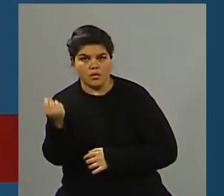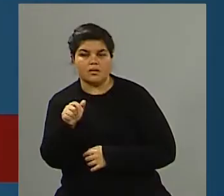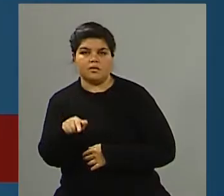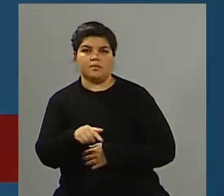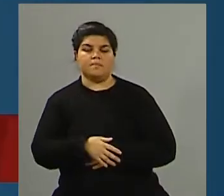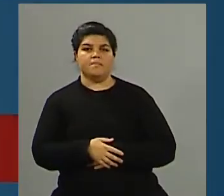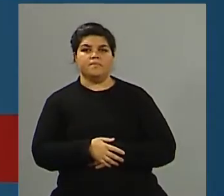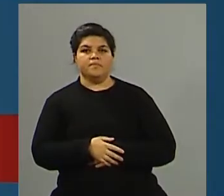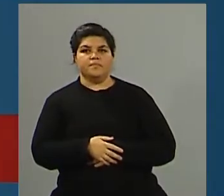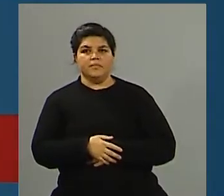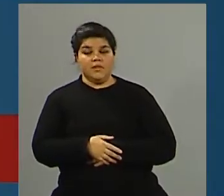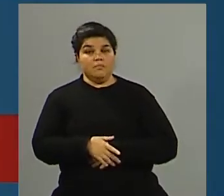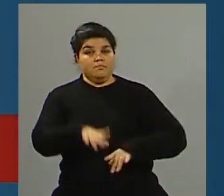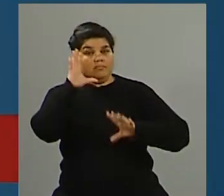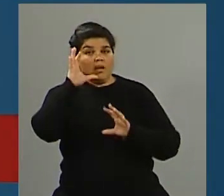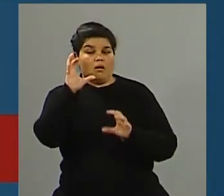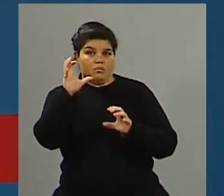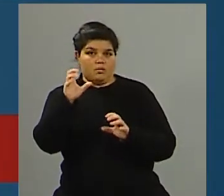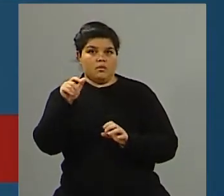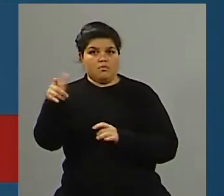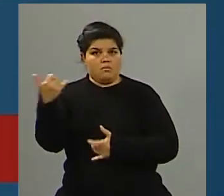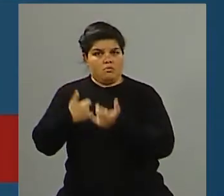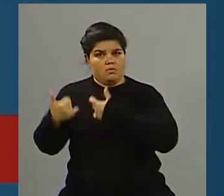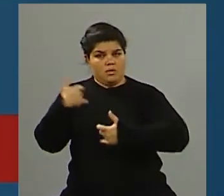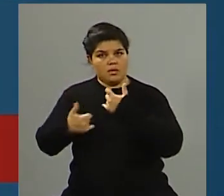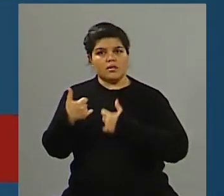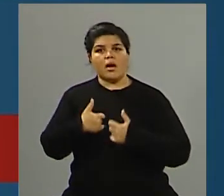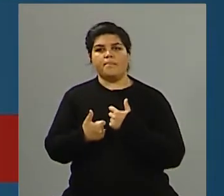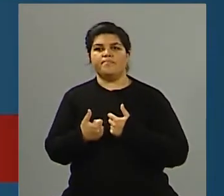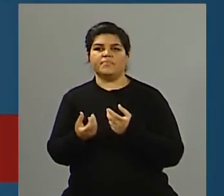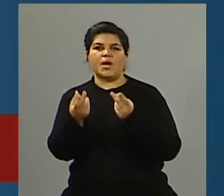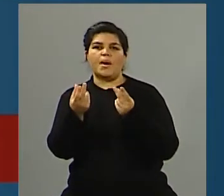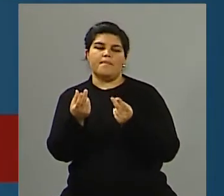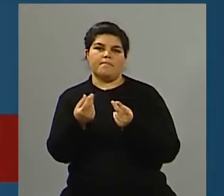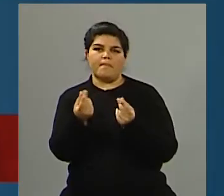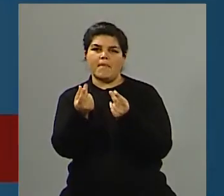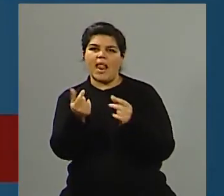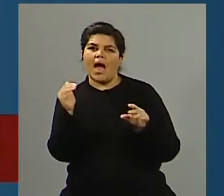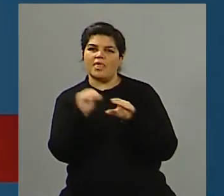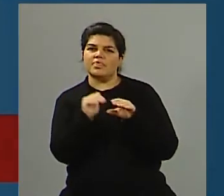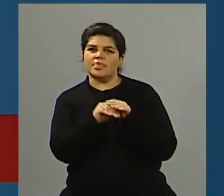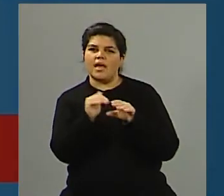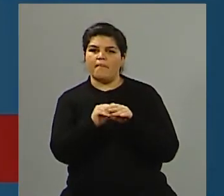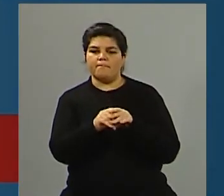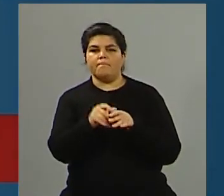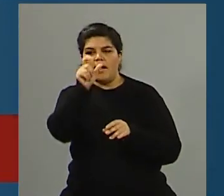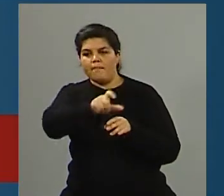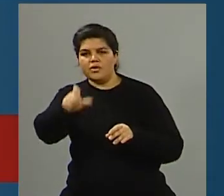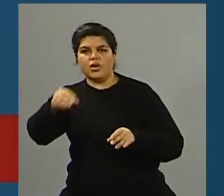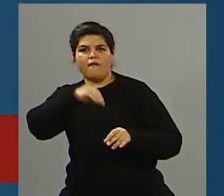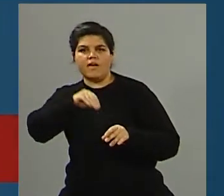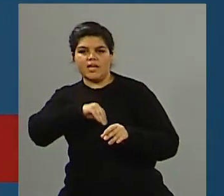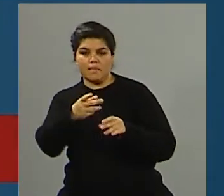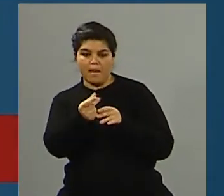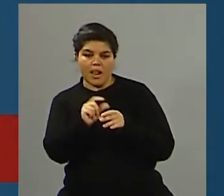Compensación de Víctimas, que fue una de las cosas obviamente que se establece con el paso del tiempo, y bien hacías referencia de que más allá de esos